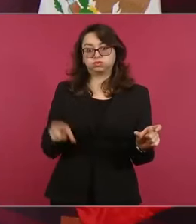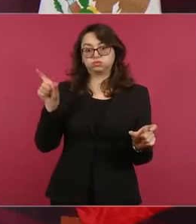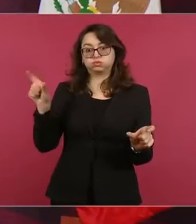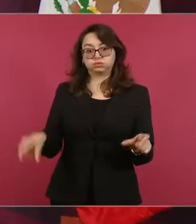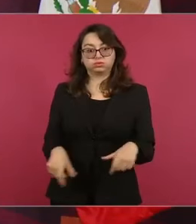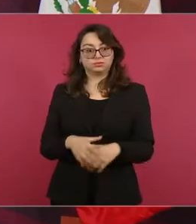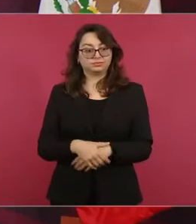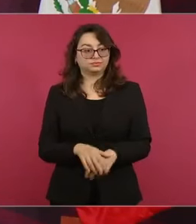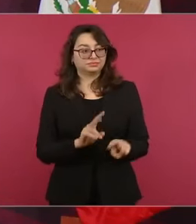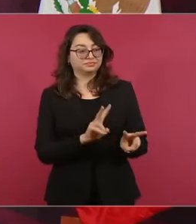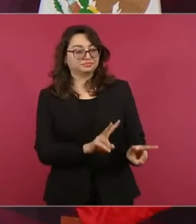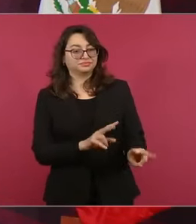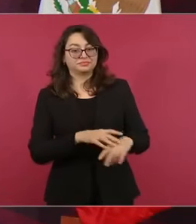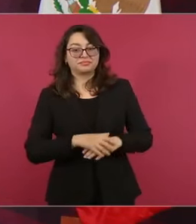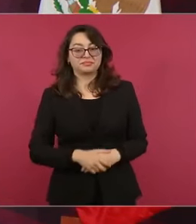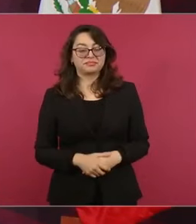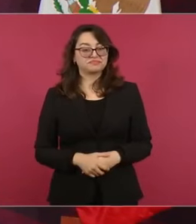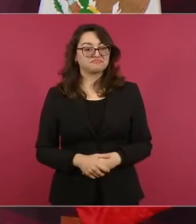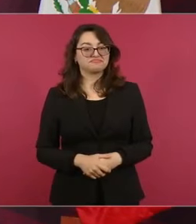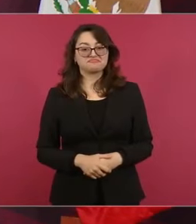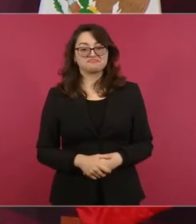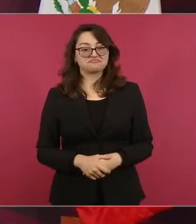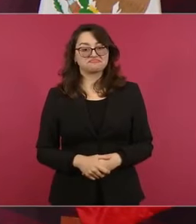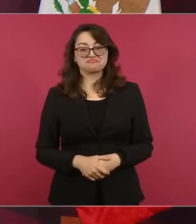Junco y Samarripa?